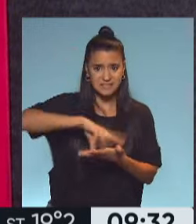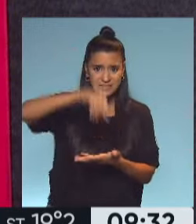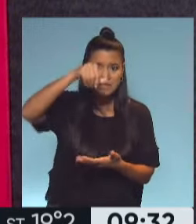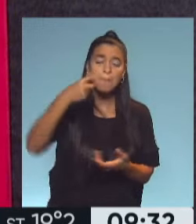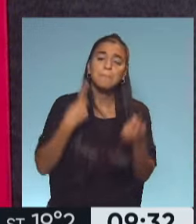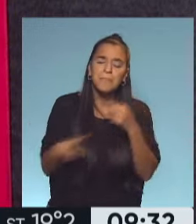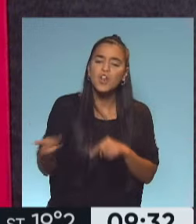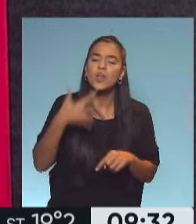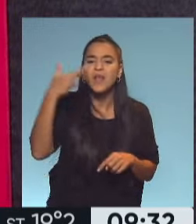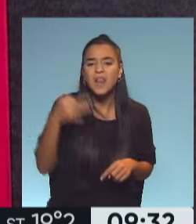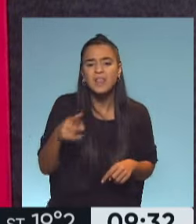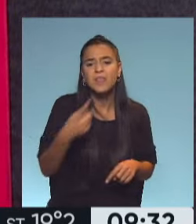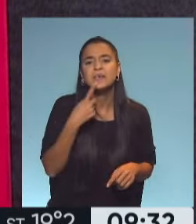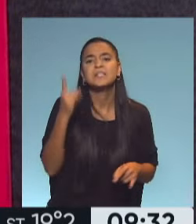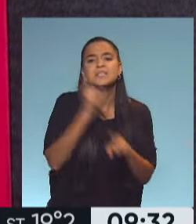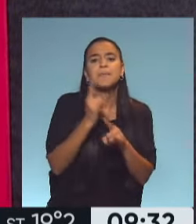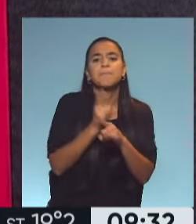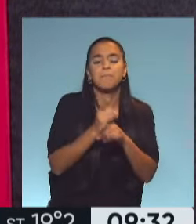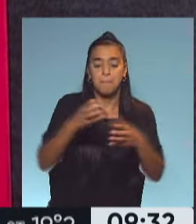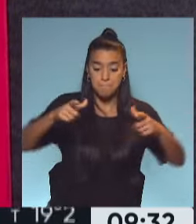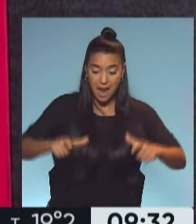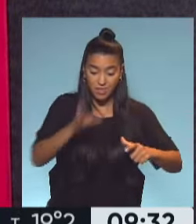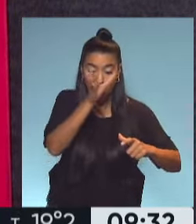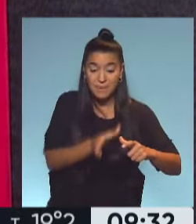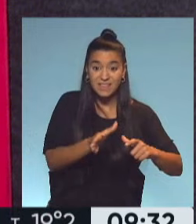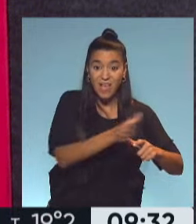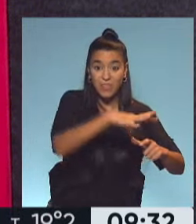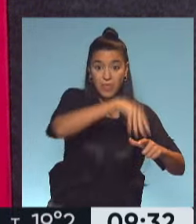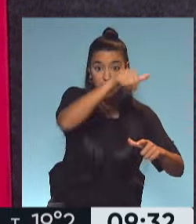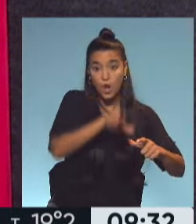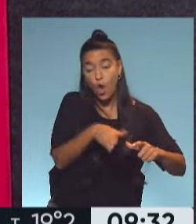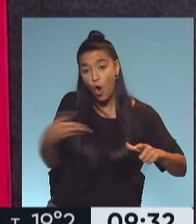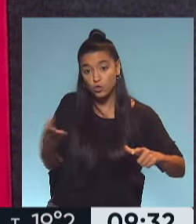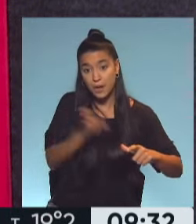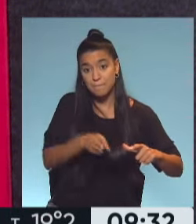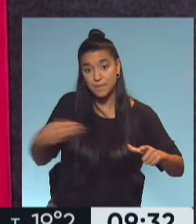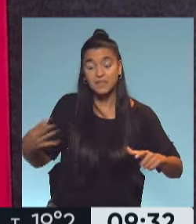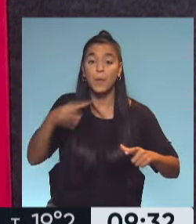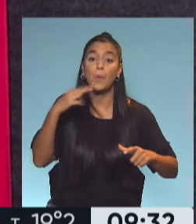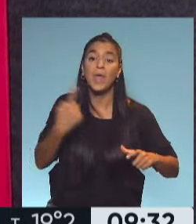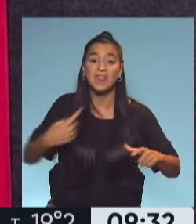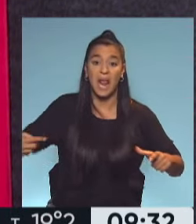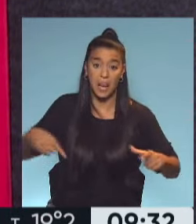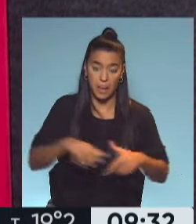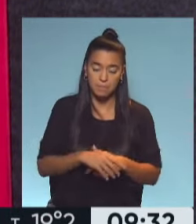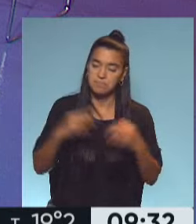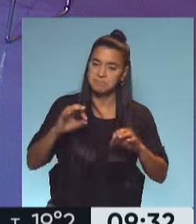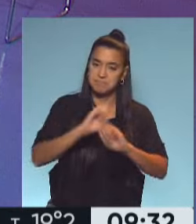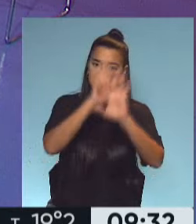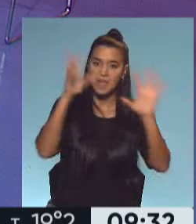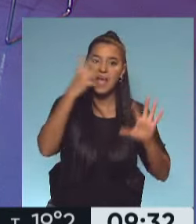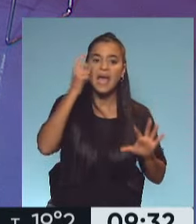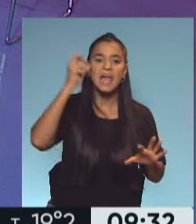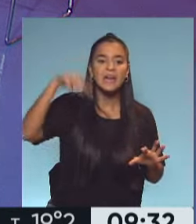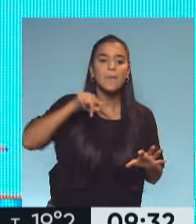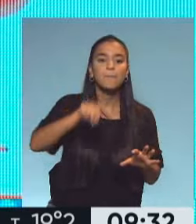ideal es que tratemos de hacer siempre la mitad del plato de pasta y la otra mitad del plato de vegetales. Bien, clarísimo. Hernán